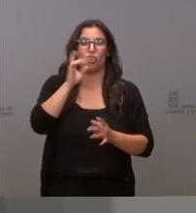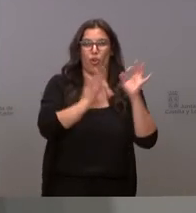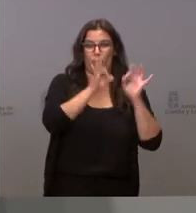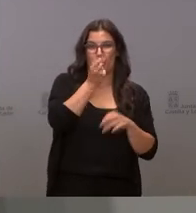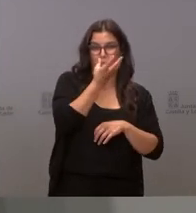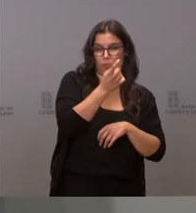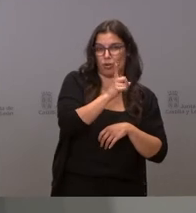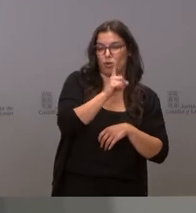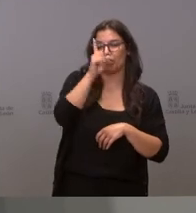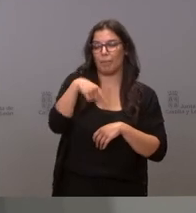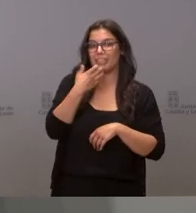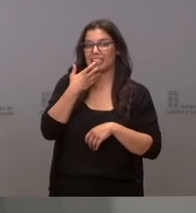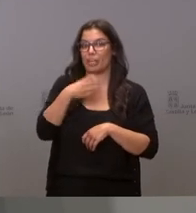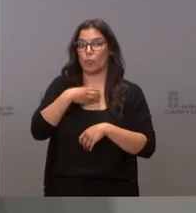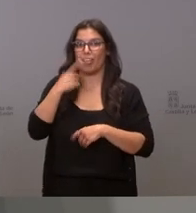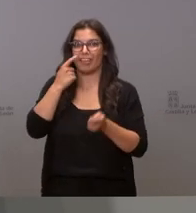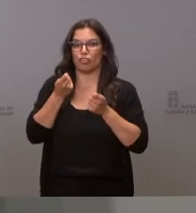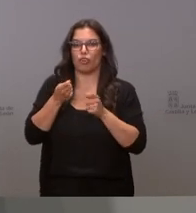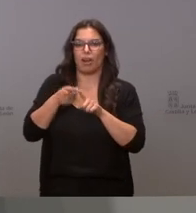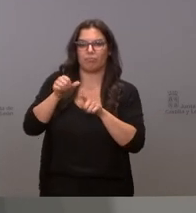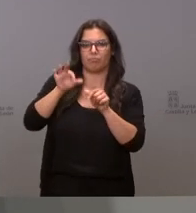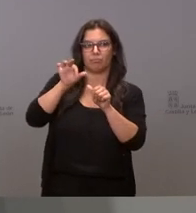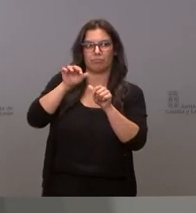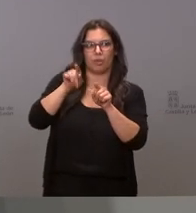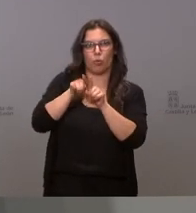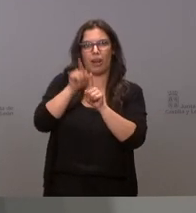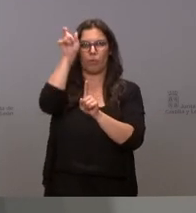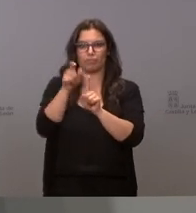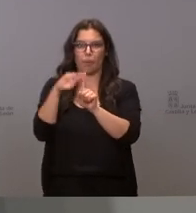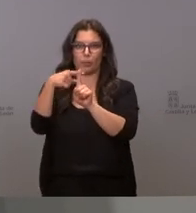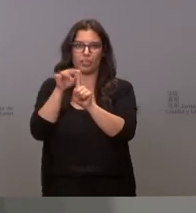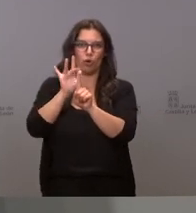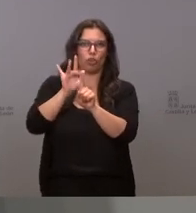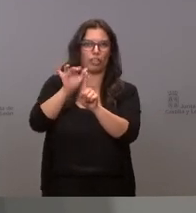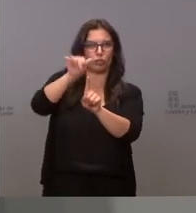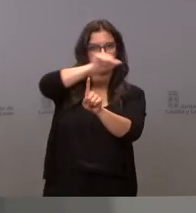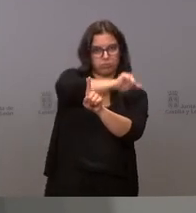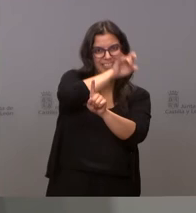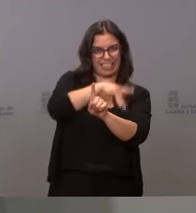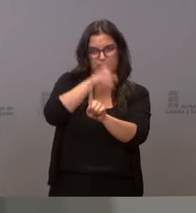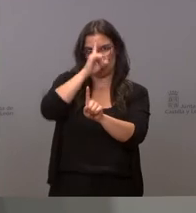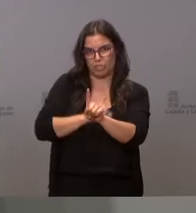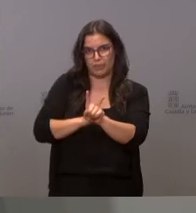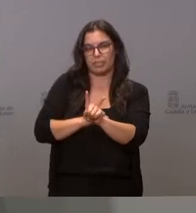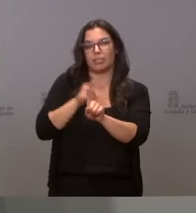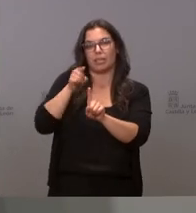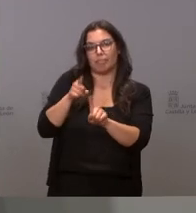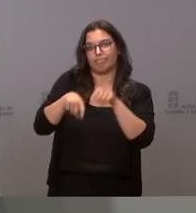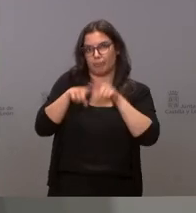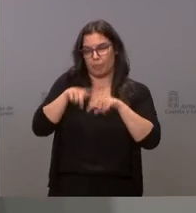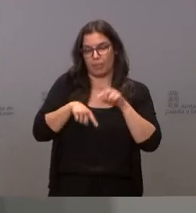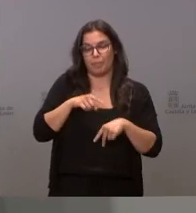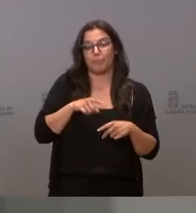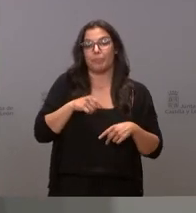la pérdida de la trazabilidad y la extensión del brote sobre si esto va a ser corto o no pues